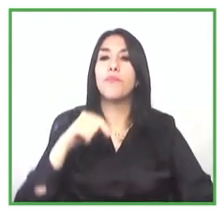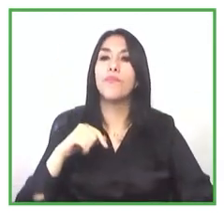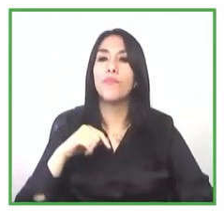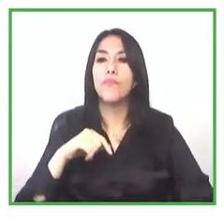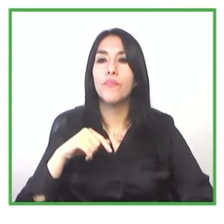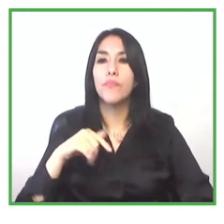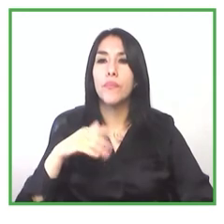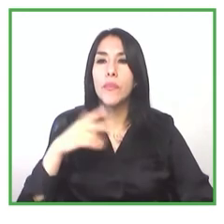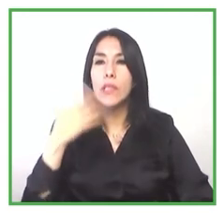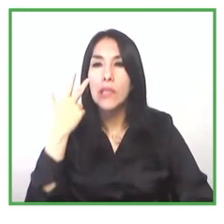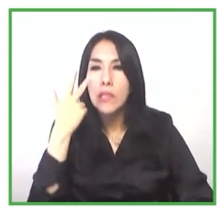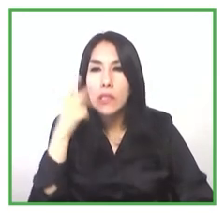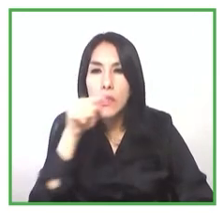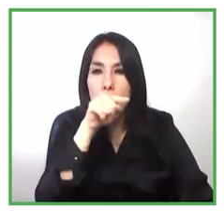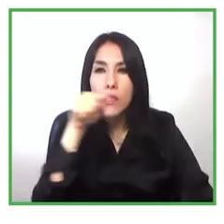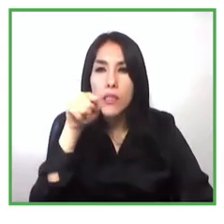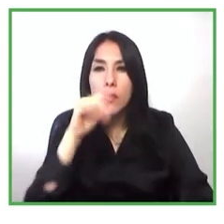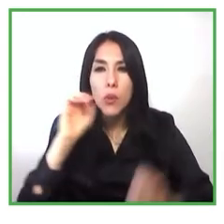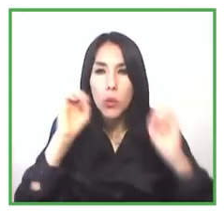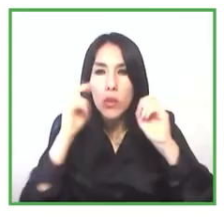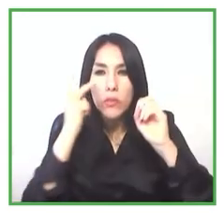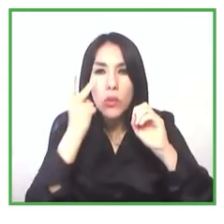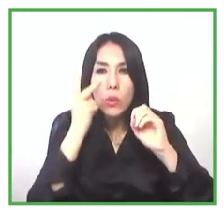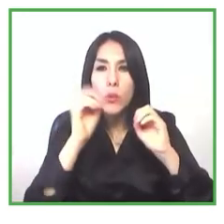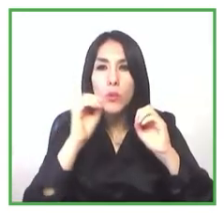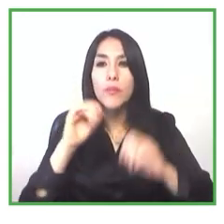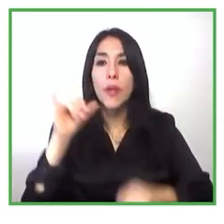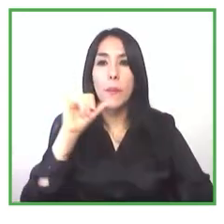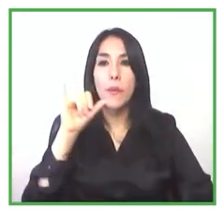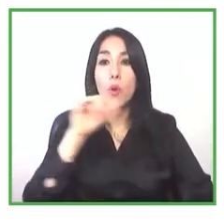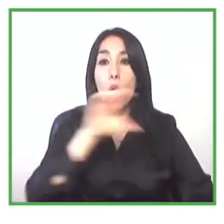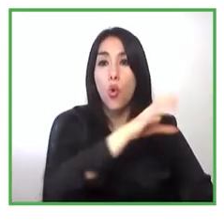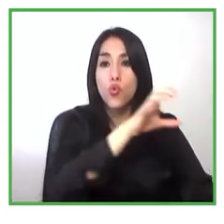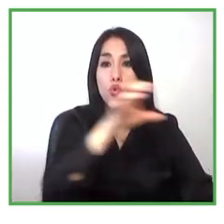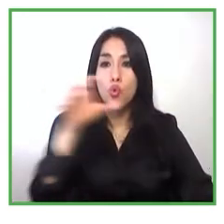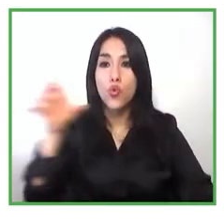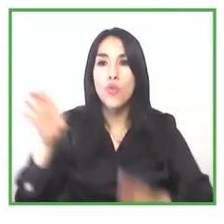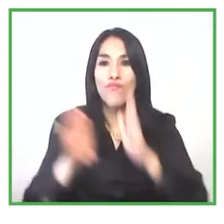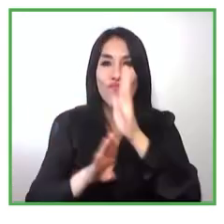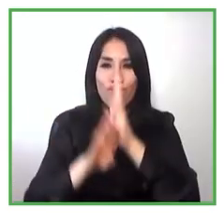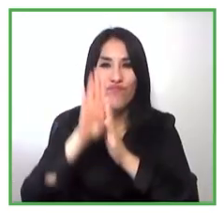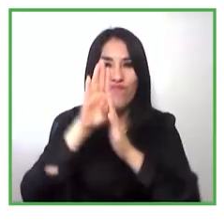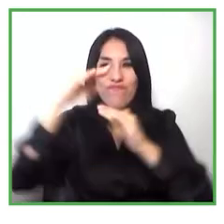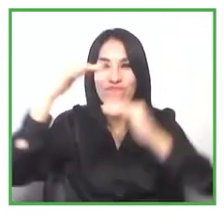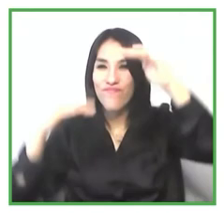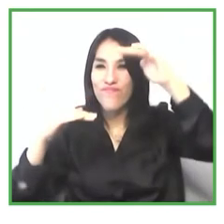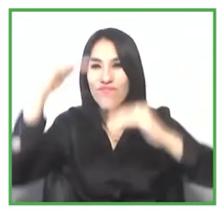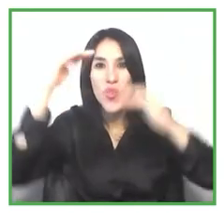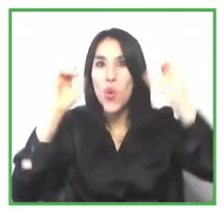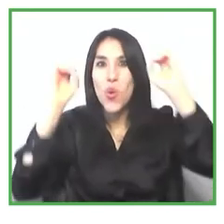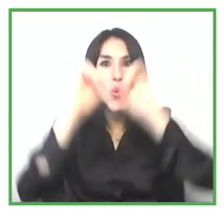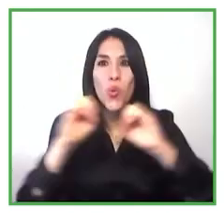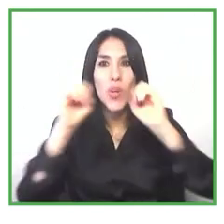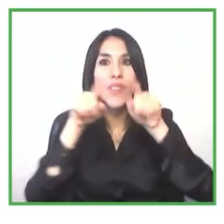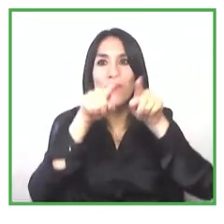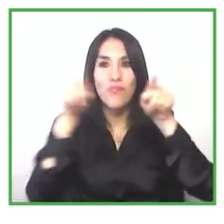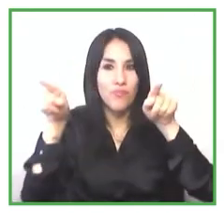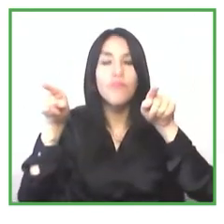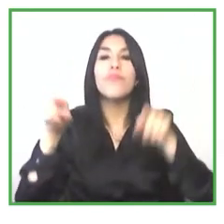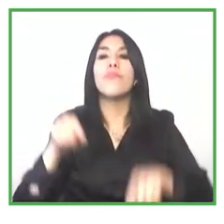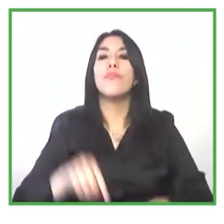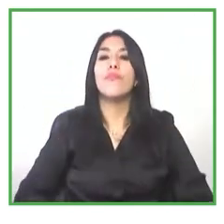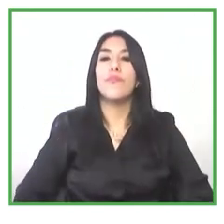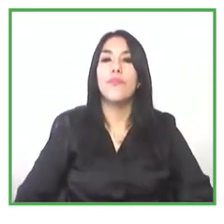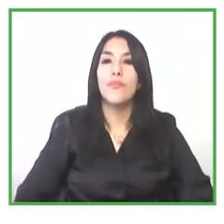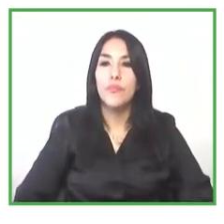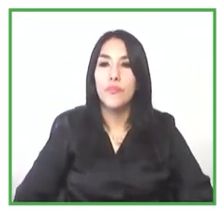países en desarrollo entonces a veces no tenemos la suficiente capacidad para para para